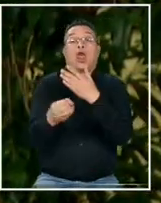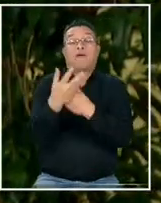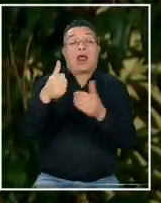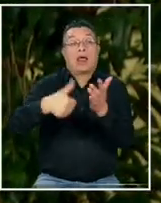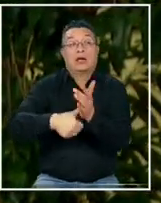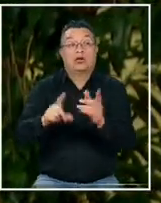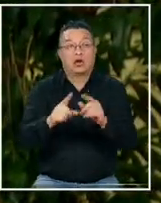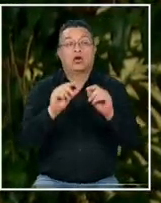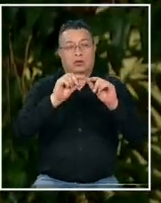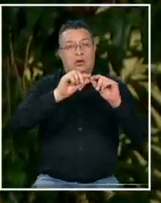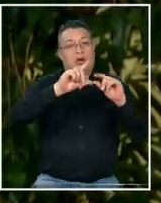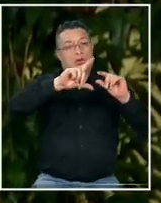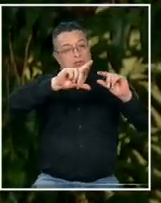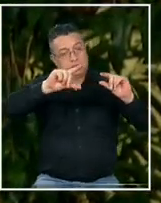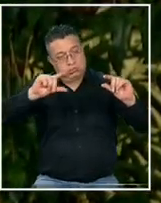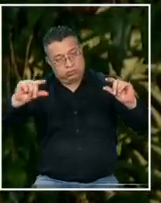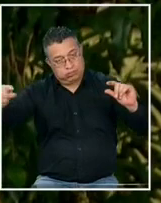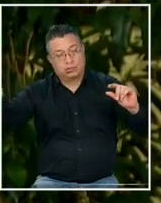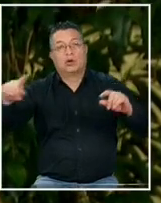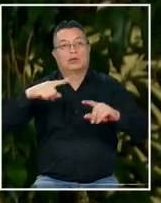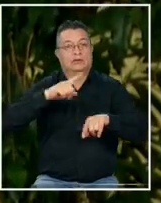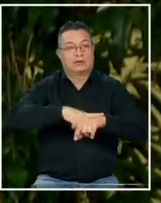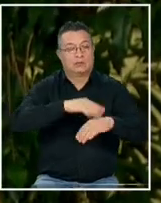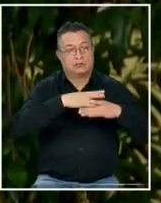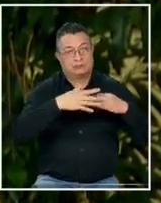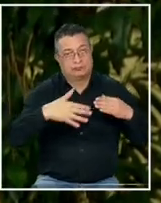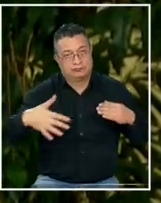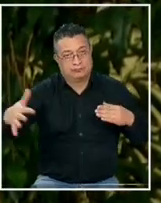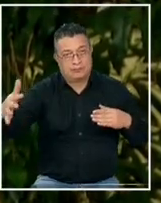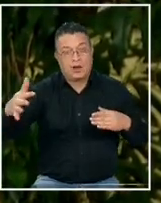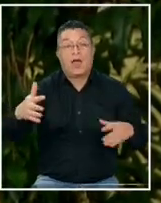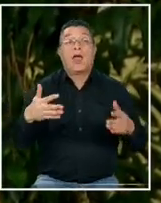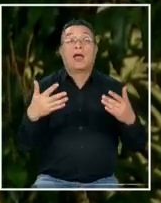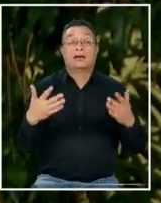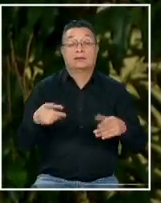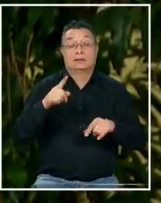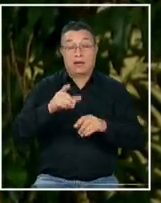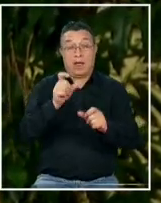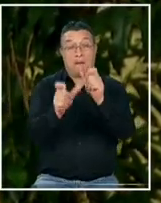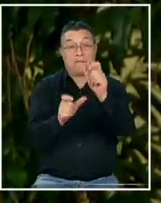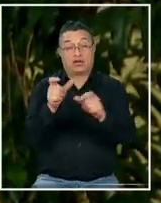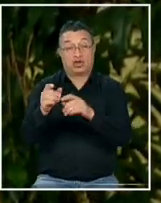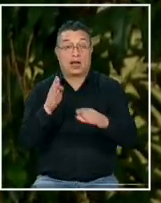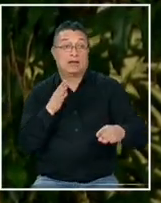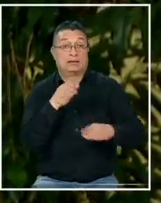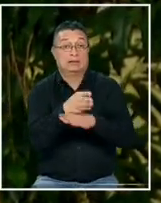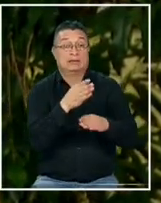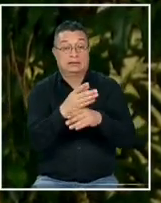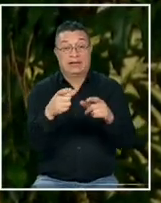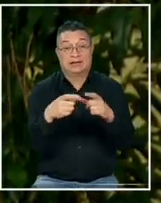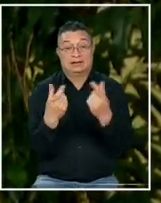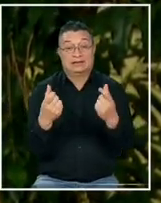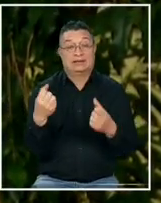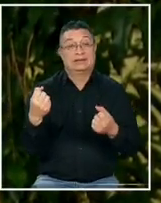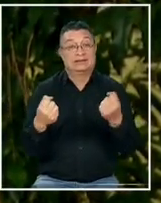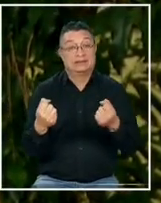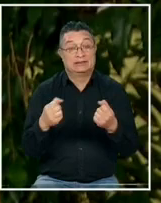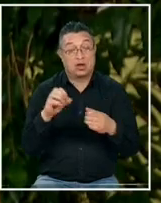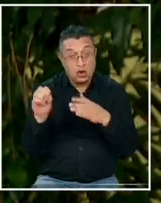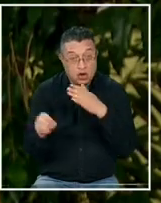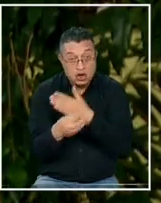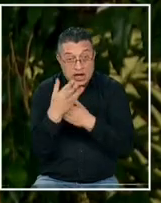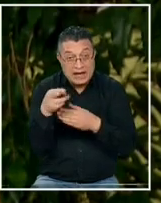y más bien gradualizarlo a lo largo del tiempo de modo que la cantidad de personas que acudan a renovar licencias sean